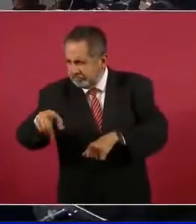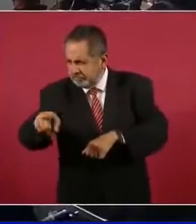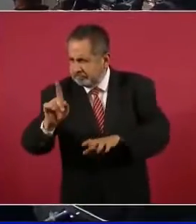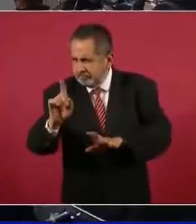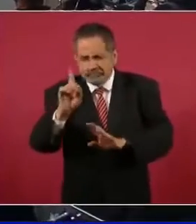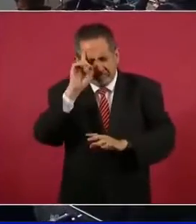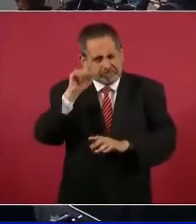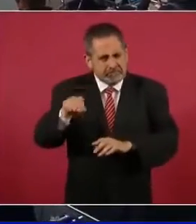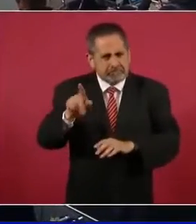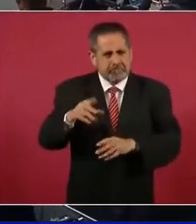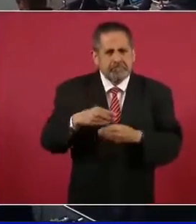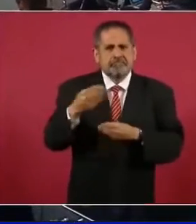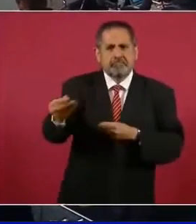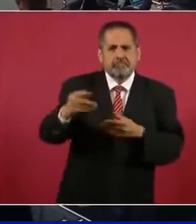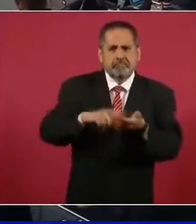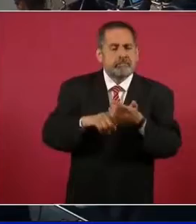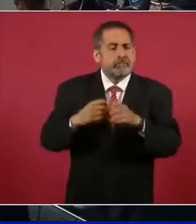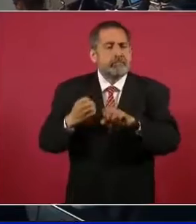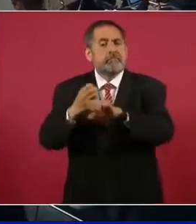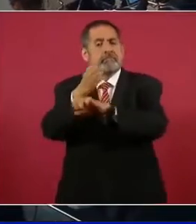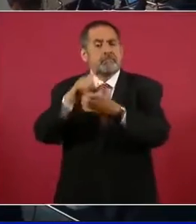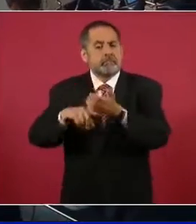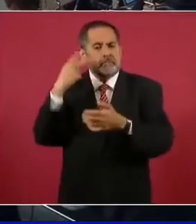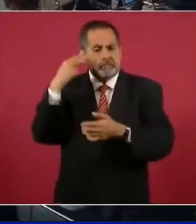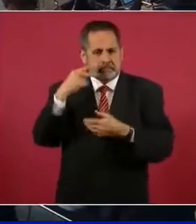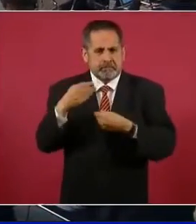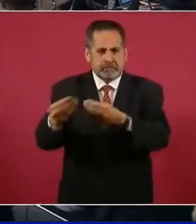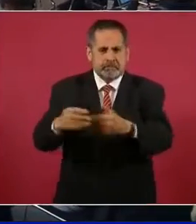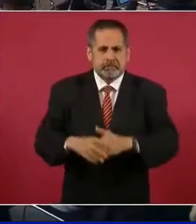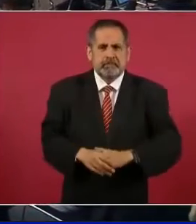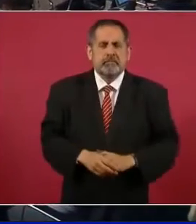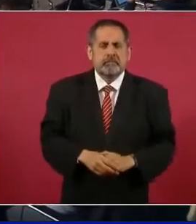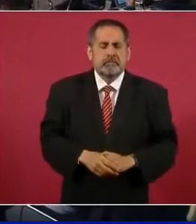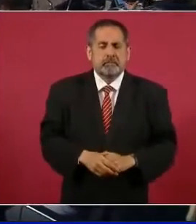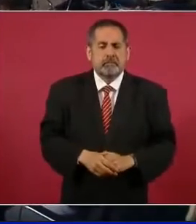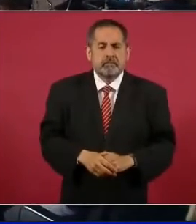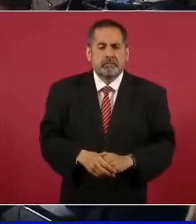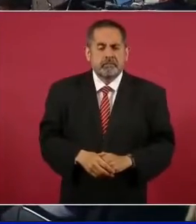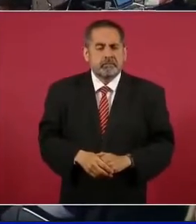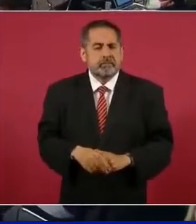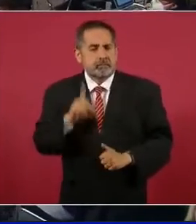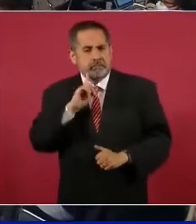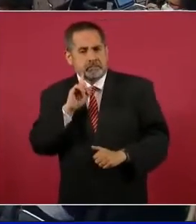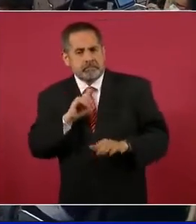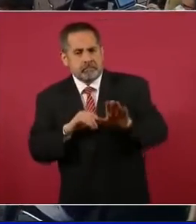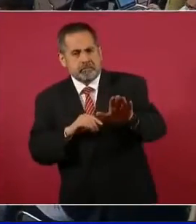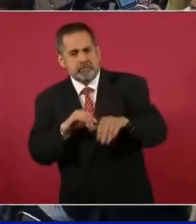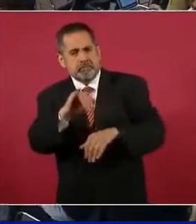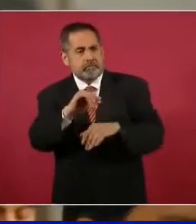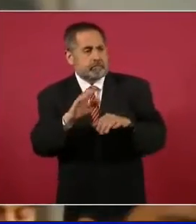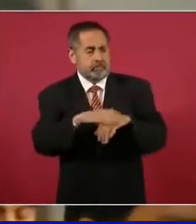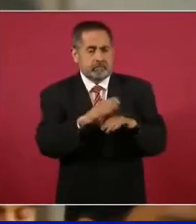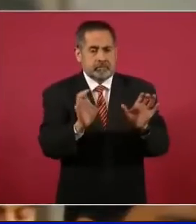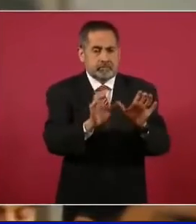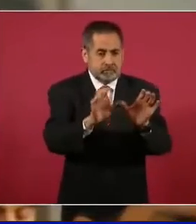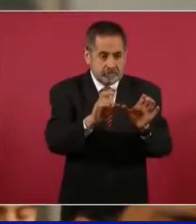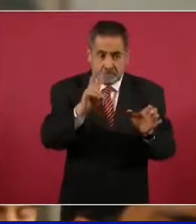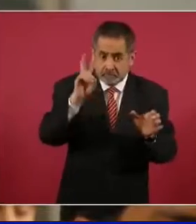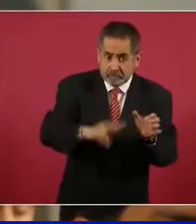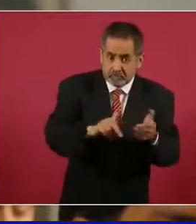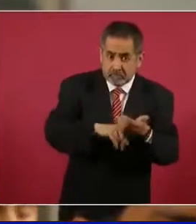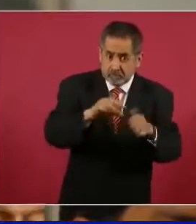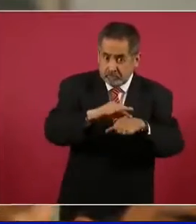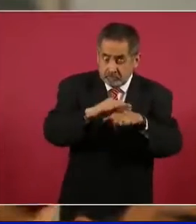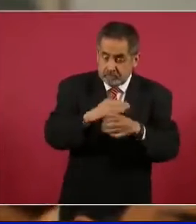para el estado de Veracruz. Sí, más porque estas certificaciones son reales,